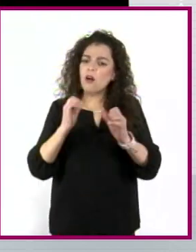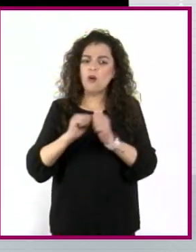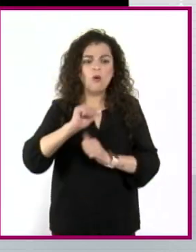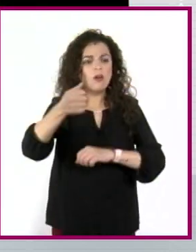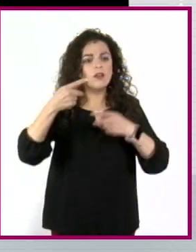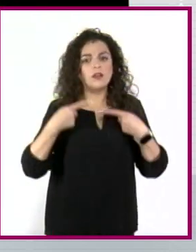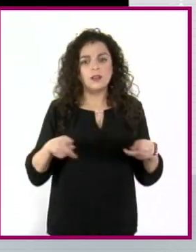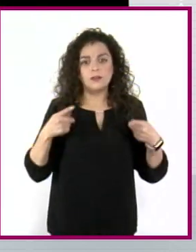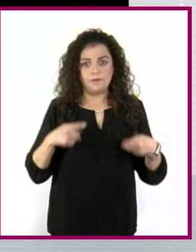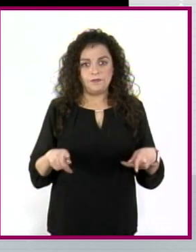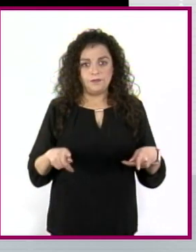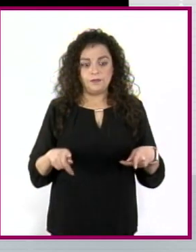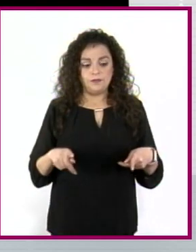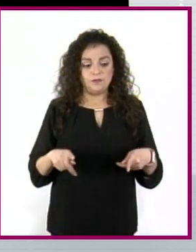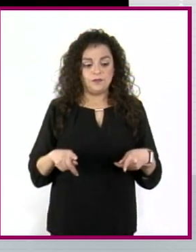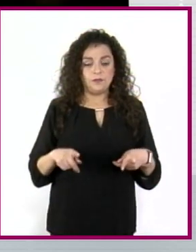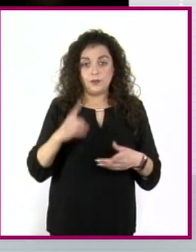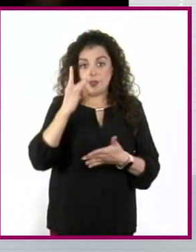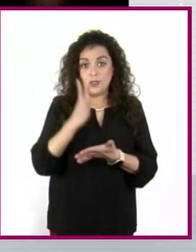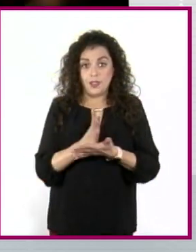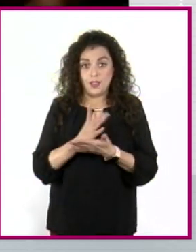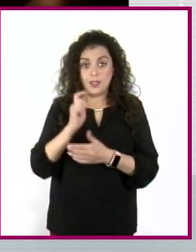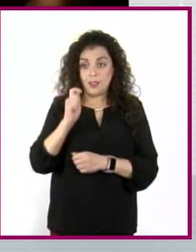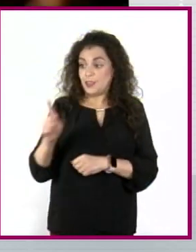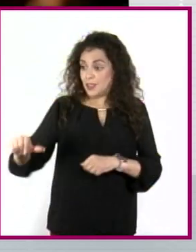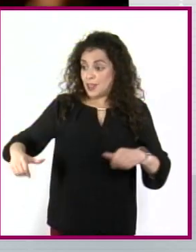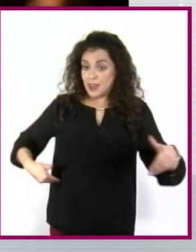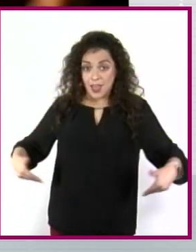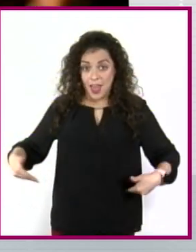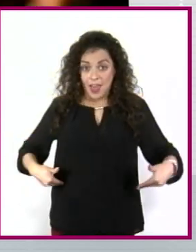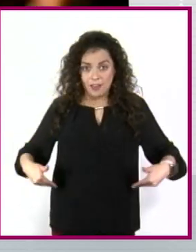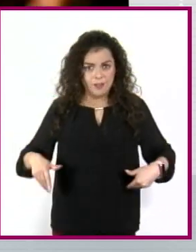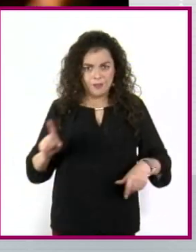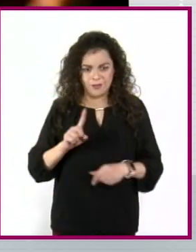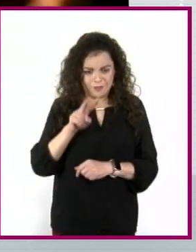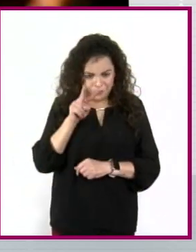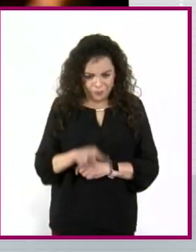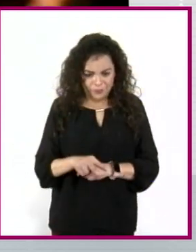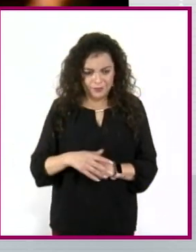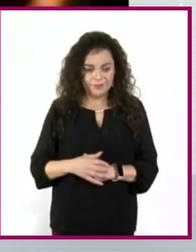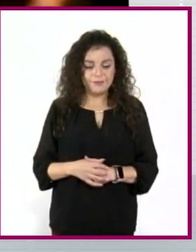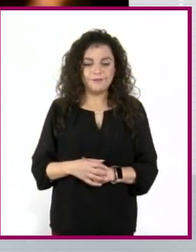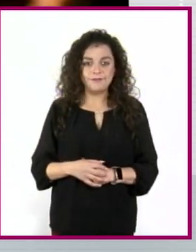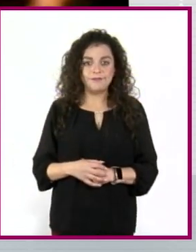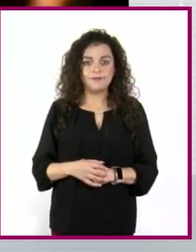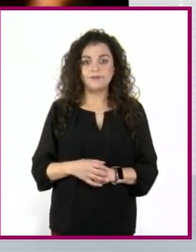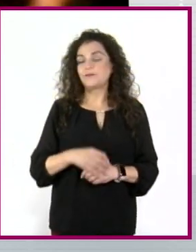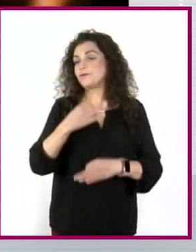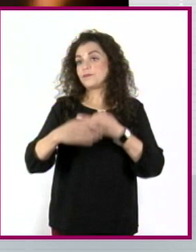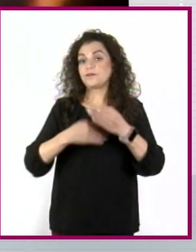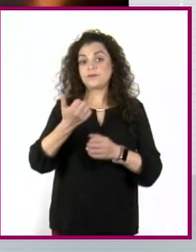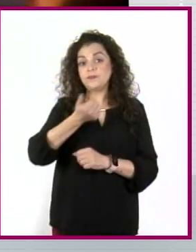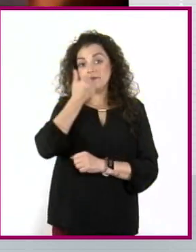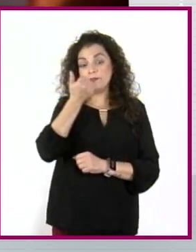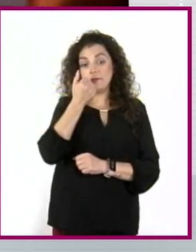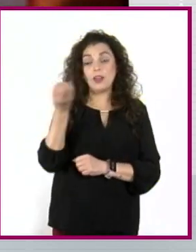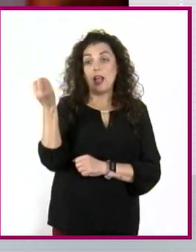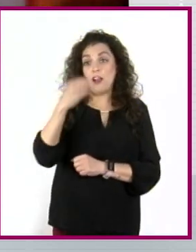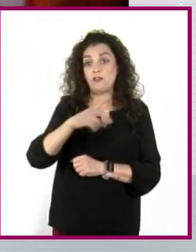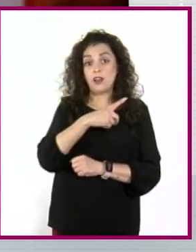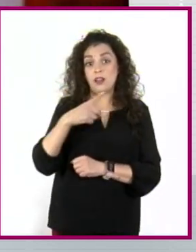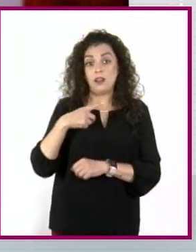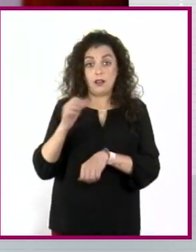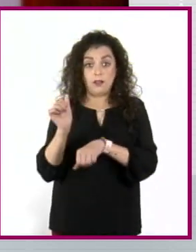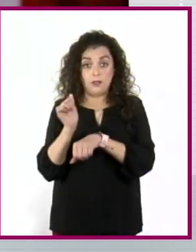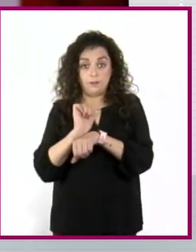No solo dentro de la representación, sino en la preparación de la representación. No todos los alumnos tienen que ser actores o actrices,